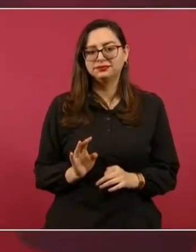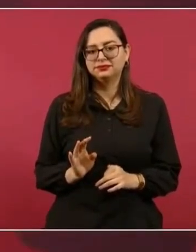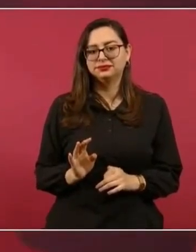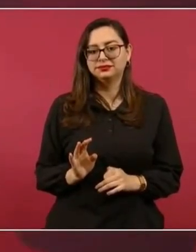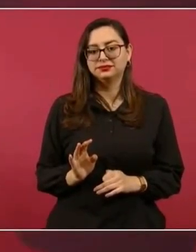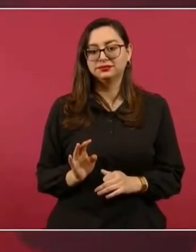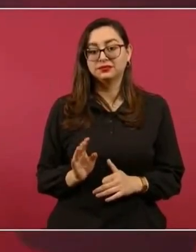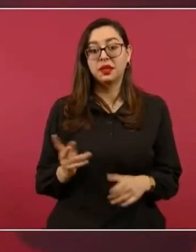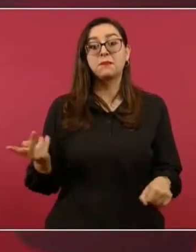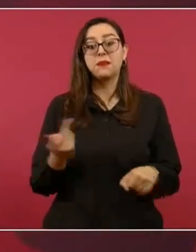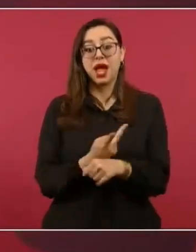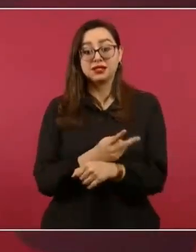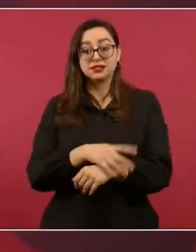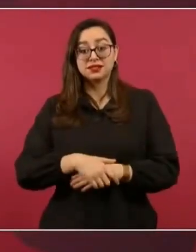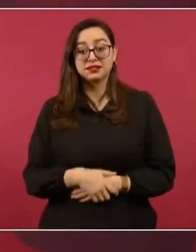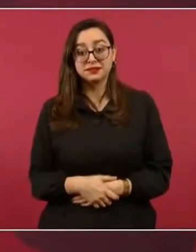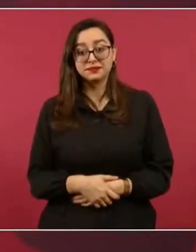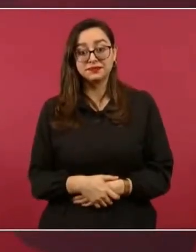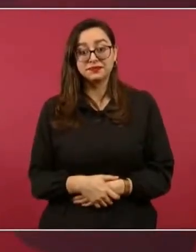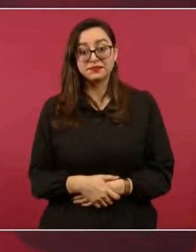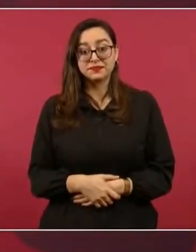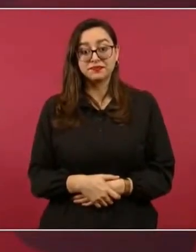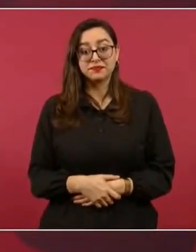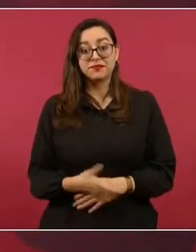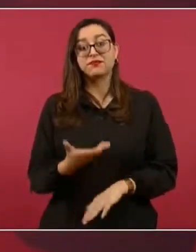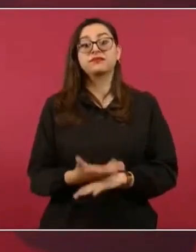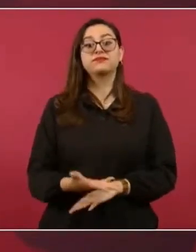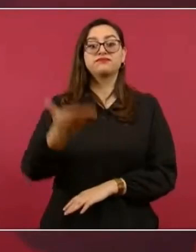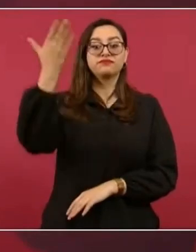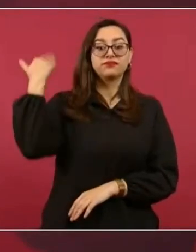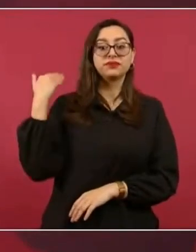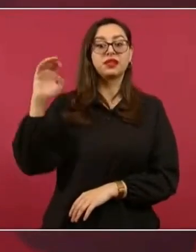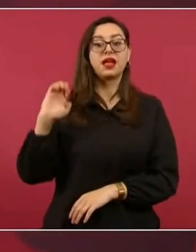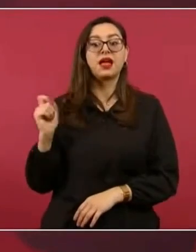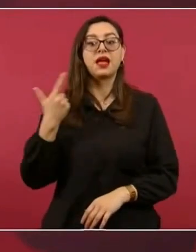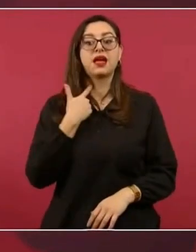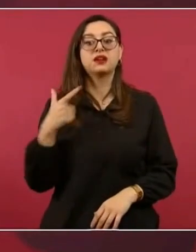cuando el aeropuerto lo manejaba